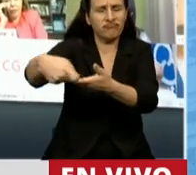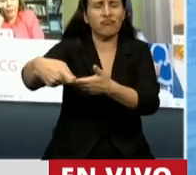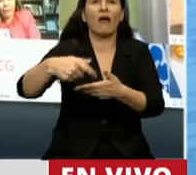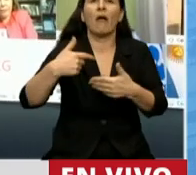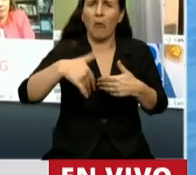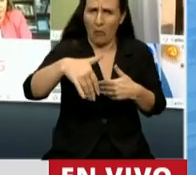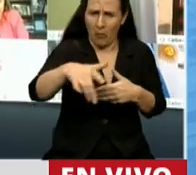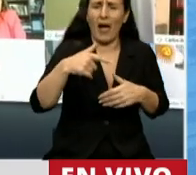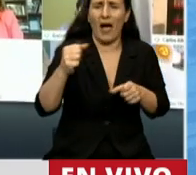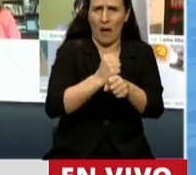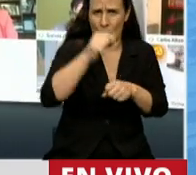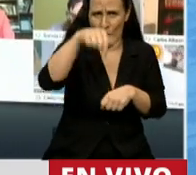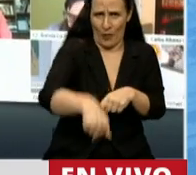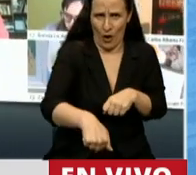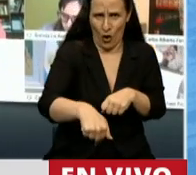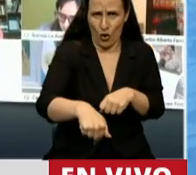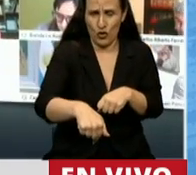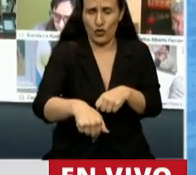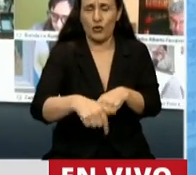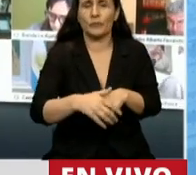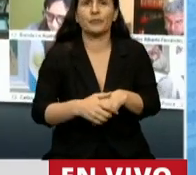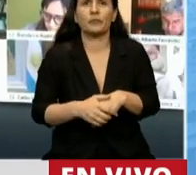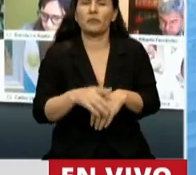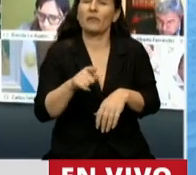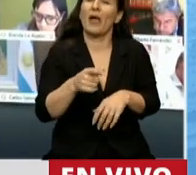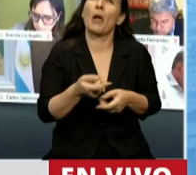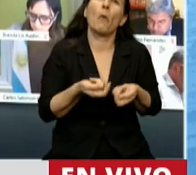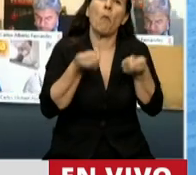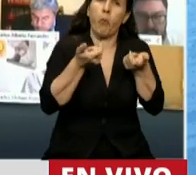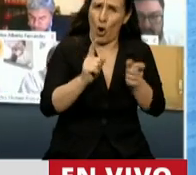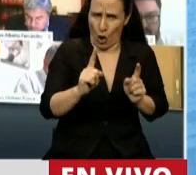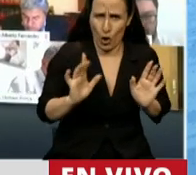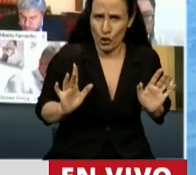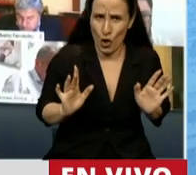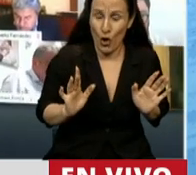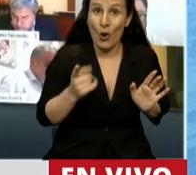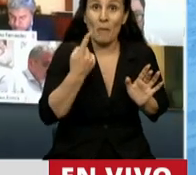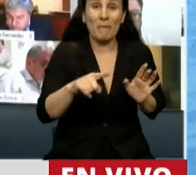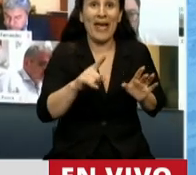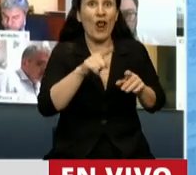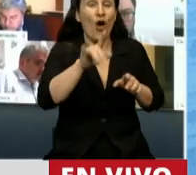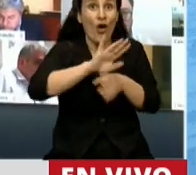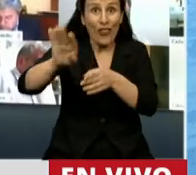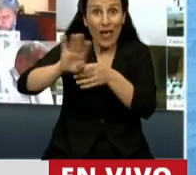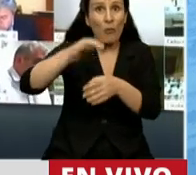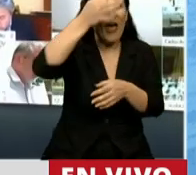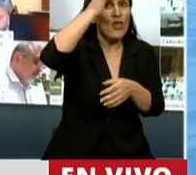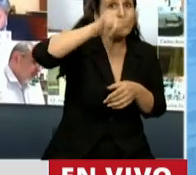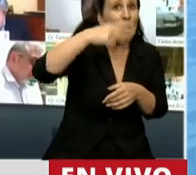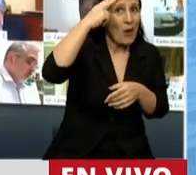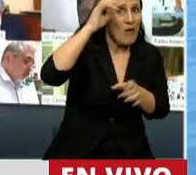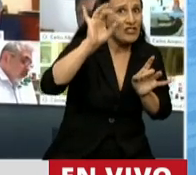vamos a aprobar hoy, no es poco, pero equivalen solo al 12,9% de la deuda total del país